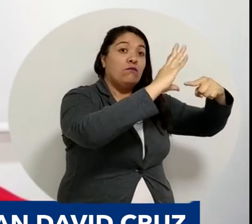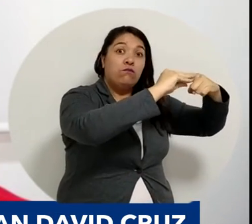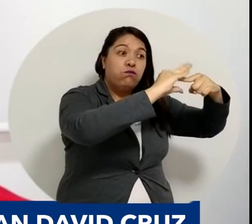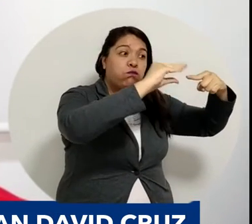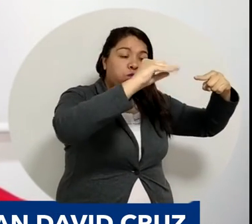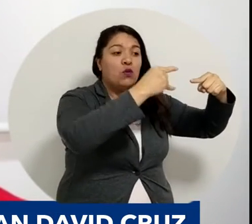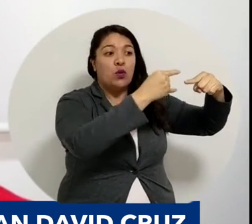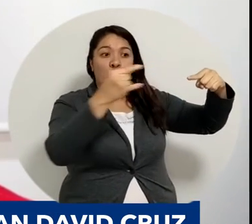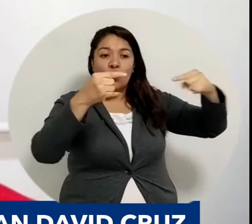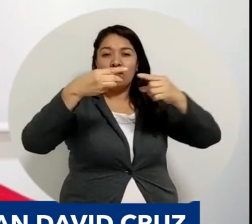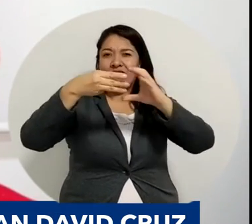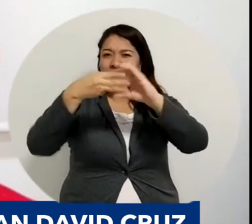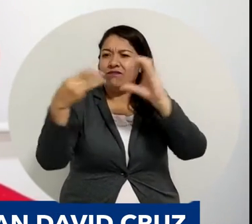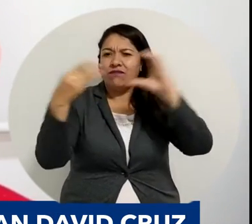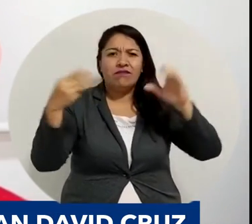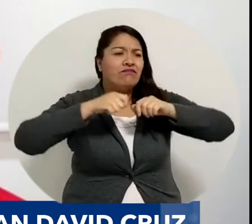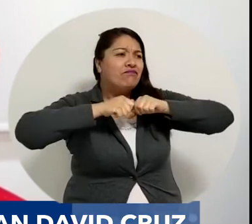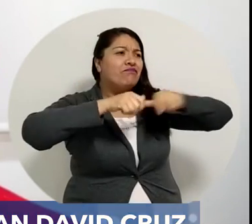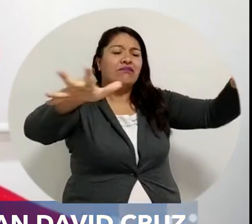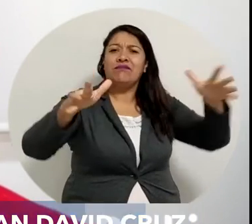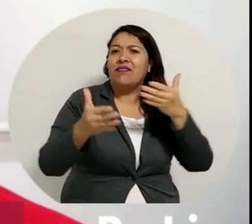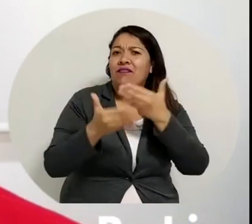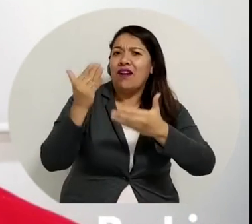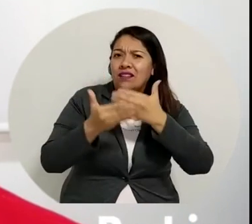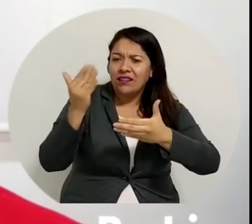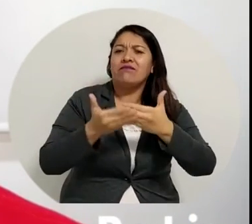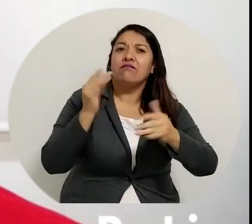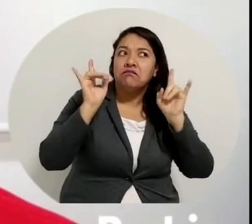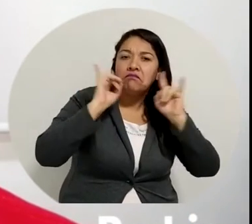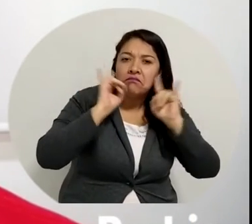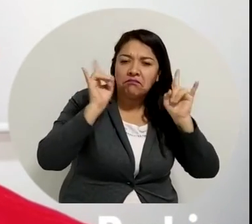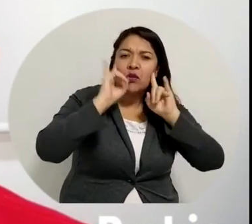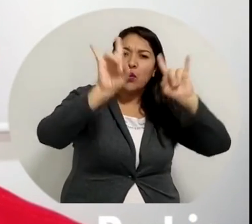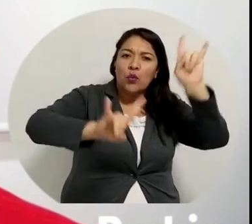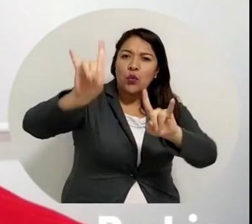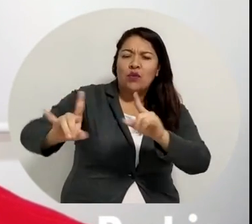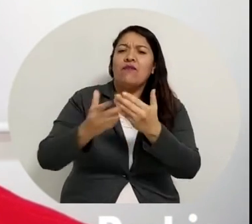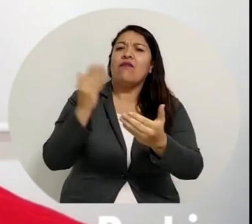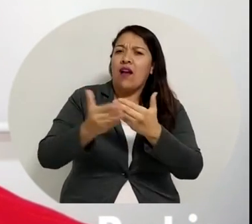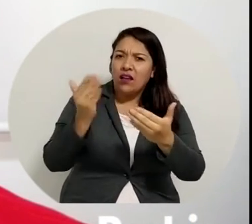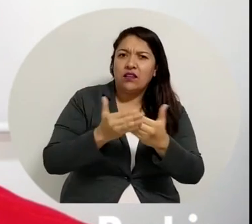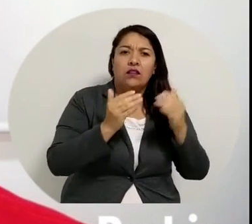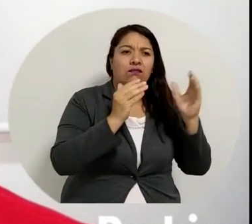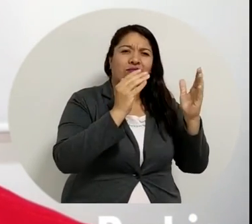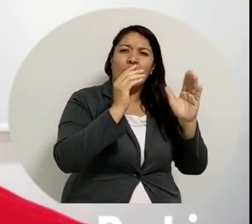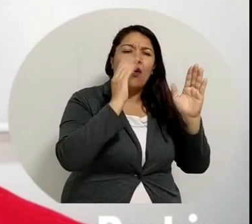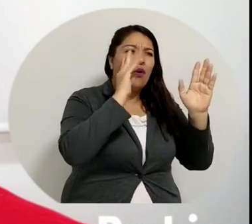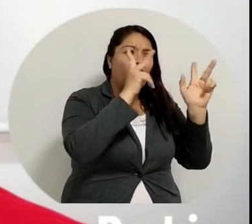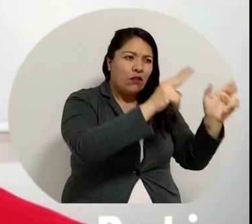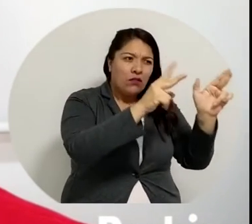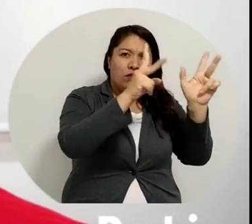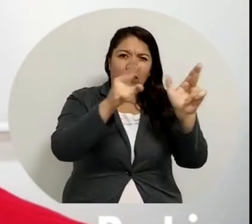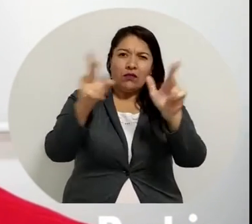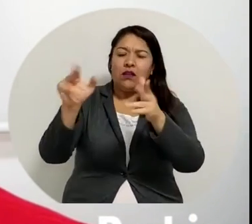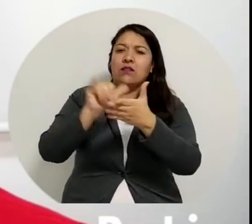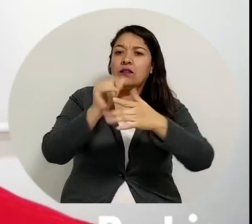automáticamente ya está disponible en Spotify y es fácil de distribuir con un link es muy sencillo de acceder a cada uno de los episodios, cada sesión